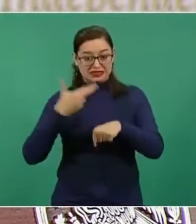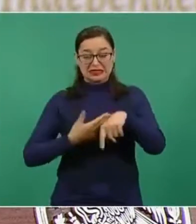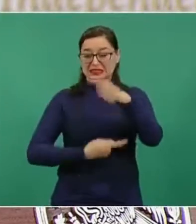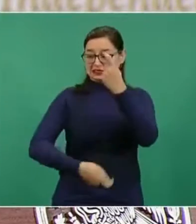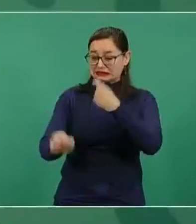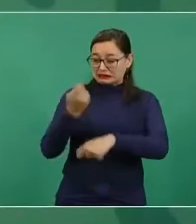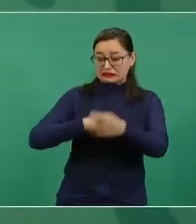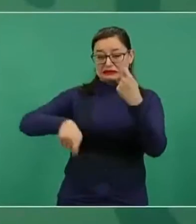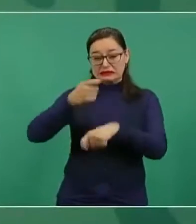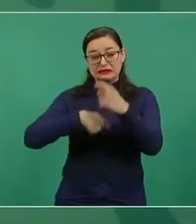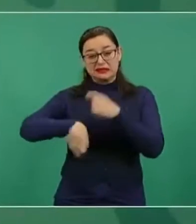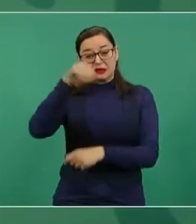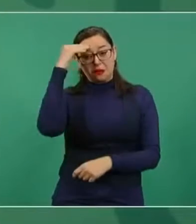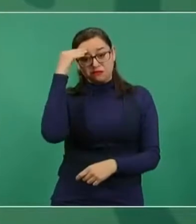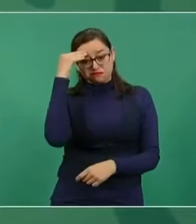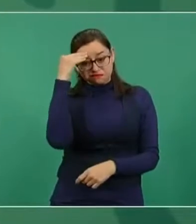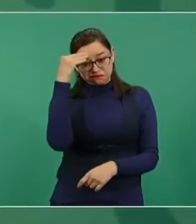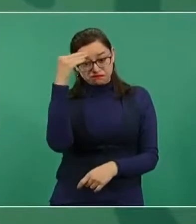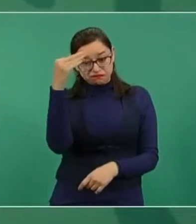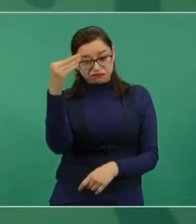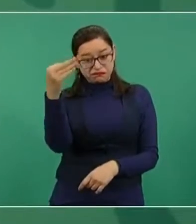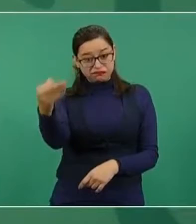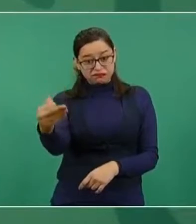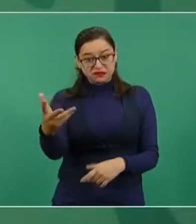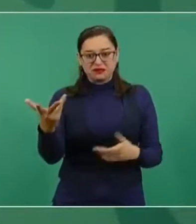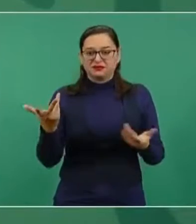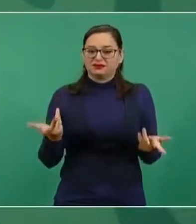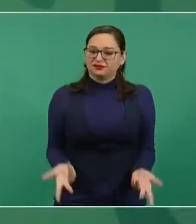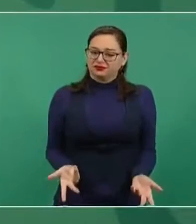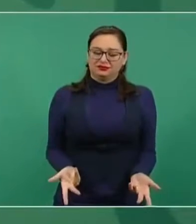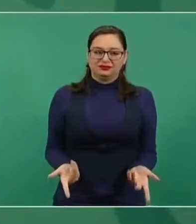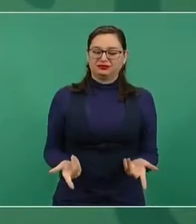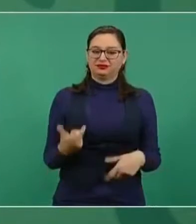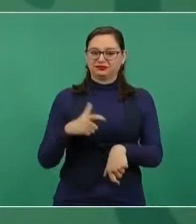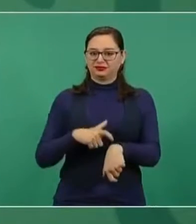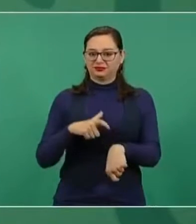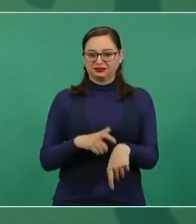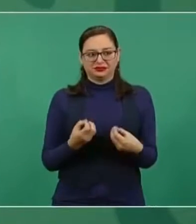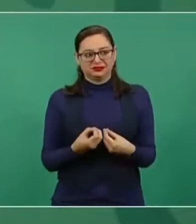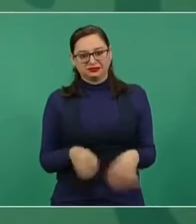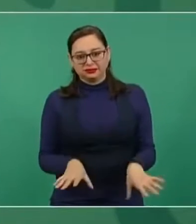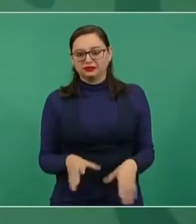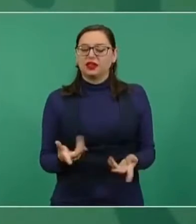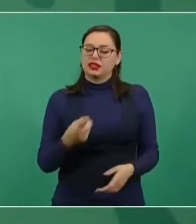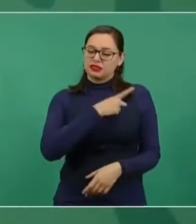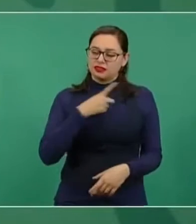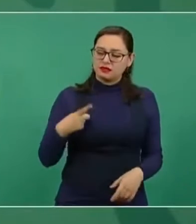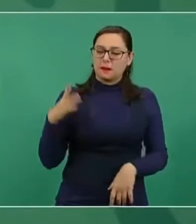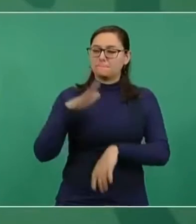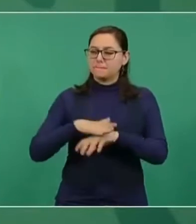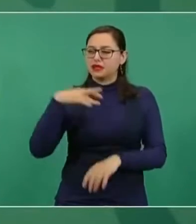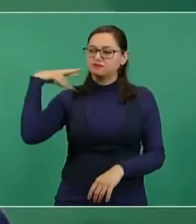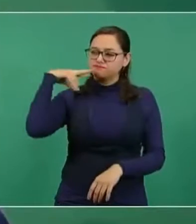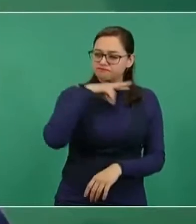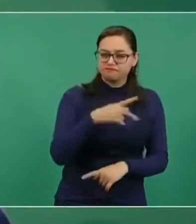la realización de las obras sean más expeditos y